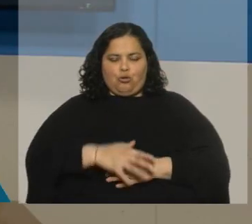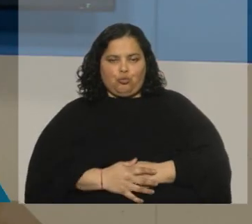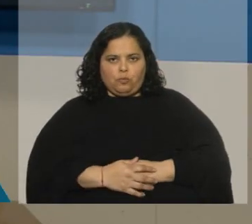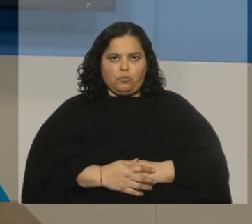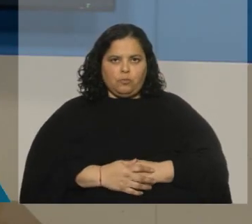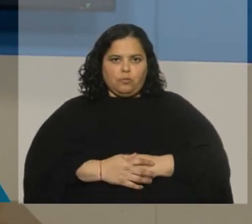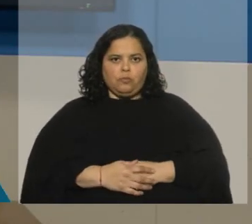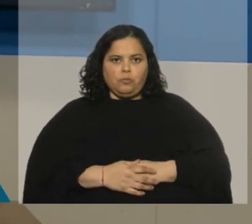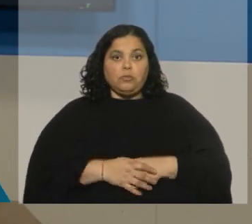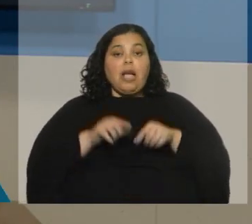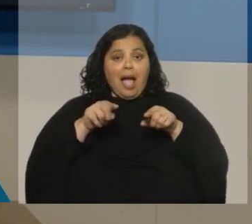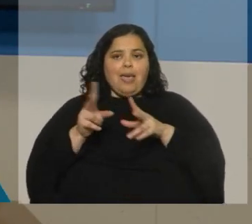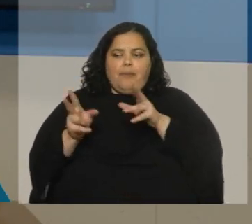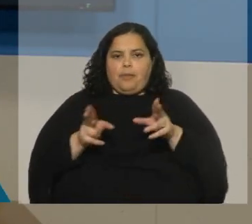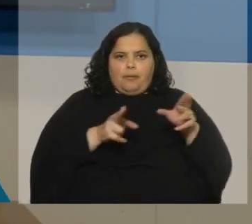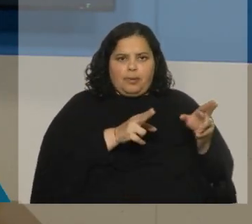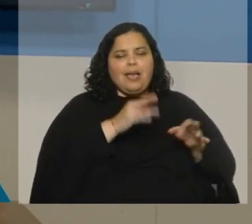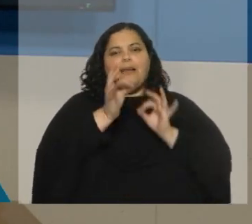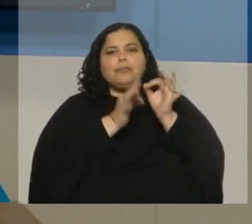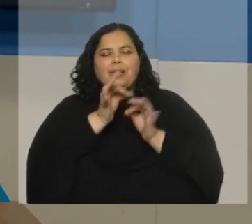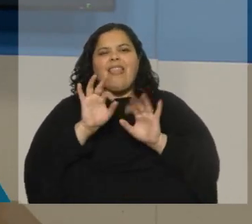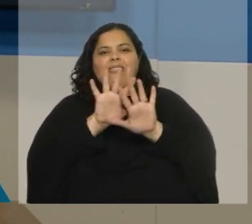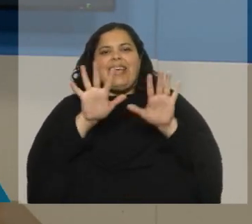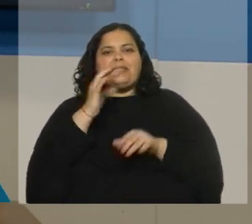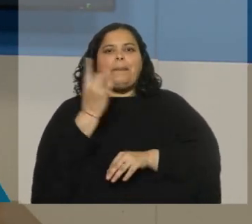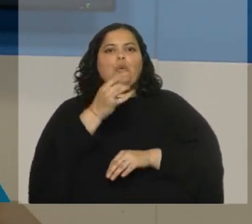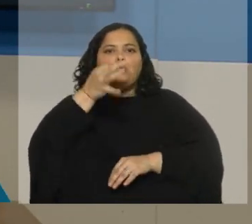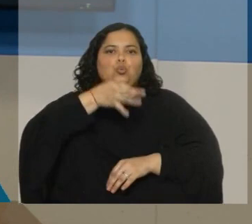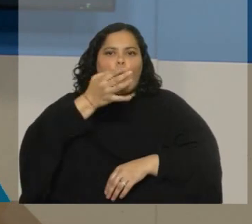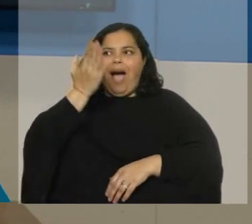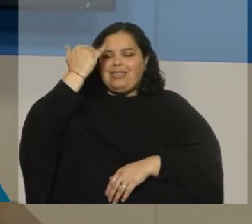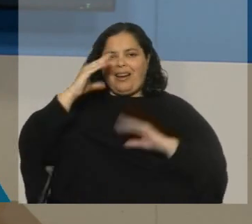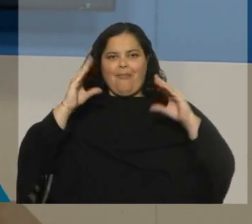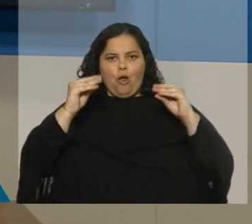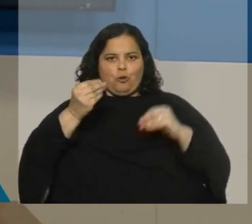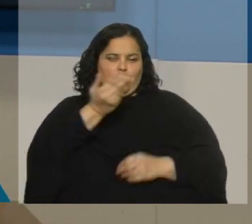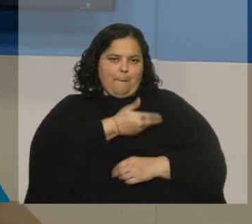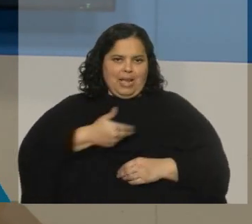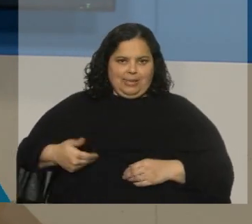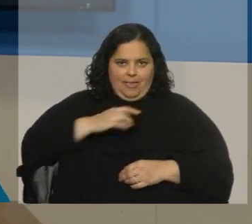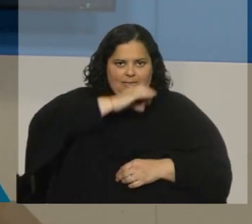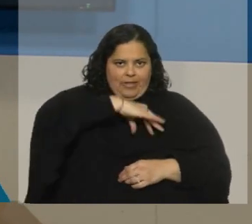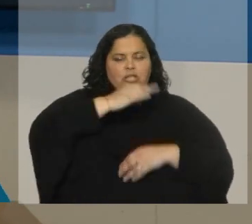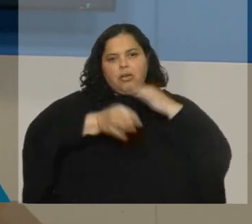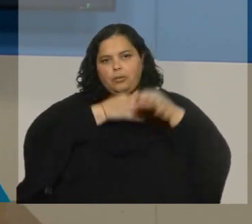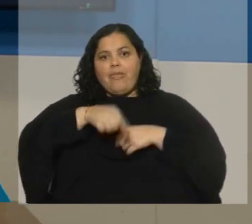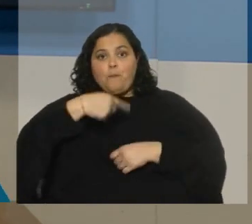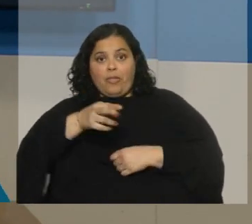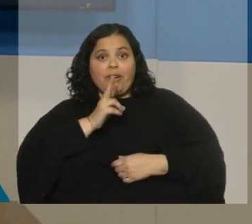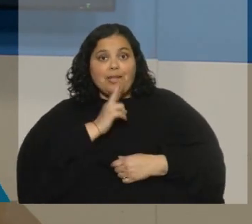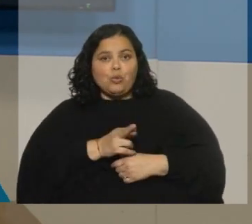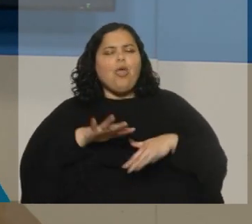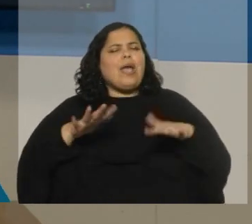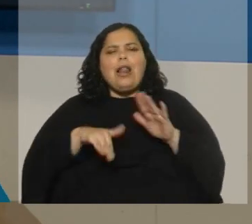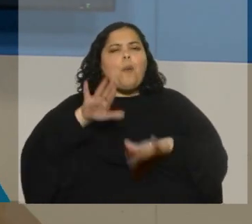Bueno, ahí teníamos extractos de lo que fue un discurso de unos 10 minutos que dio el presidente Gabriel Boric anoche, una vez conocido los resultados. ¿Qué es lo más